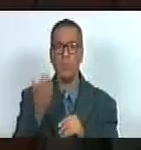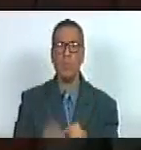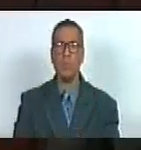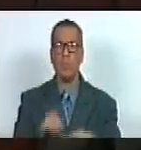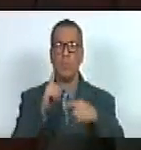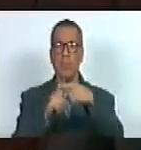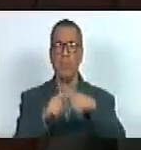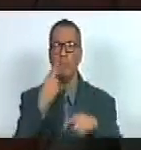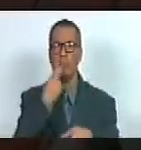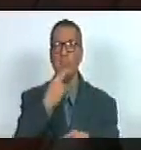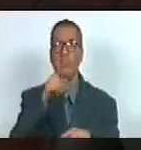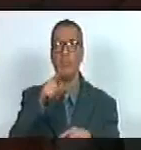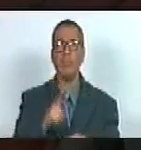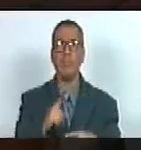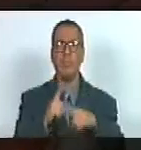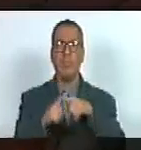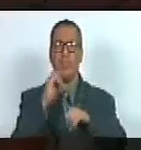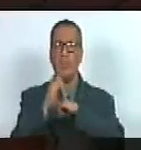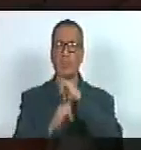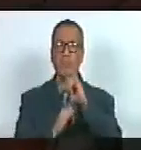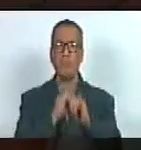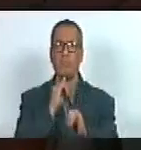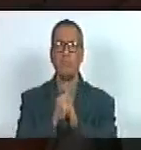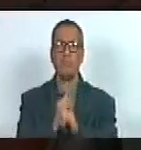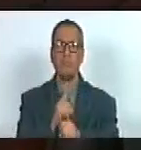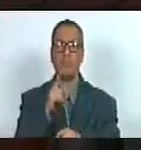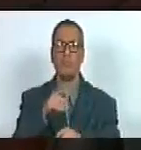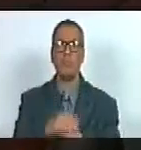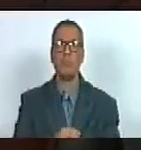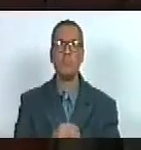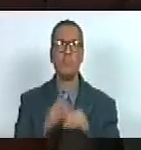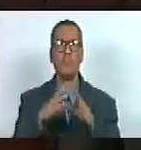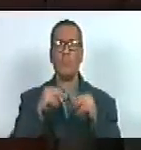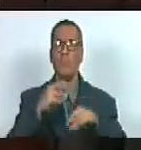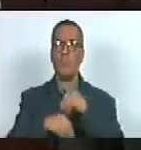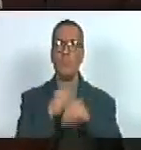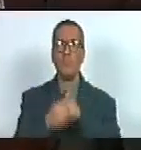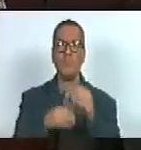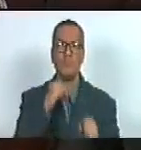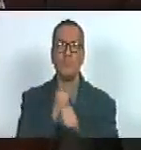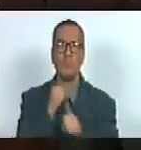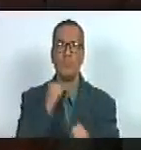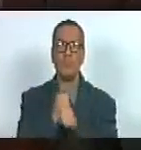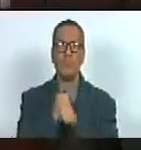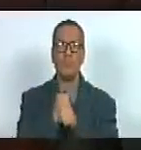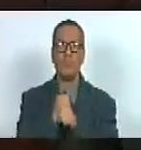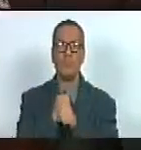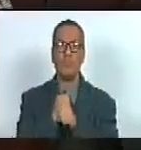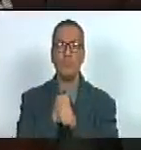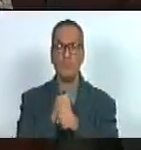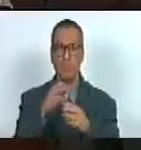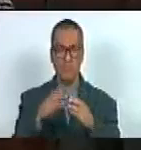Roja lo que es la Cruz Roja Internacional y todo lo que ha sido su función en época de tragedias en época de